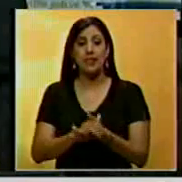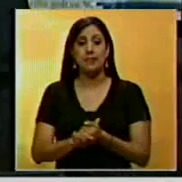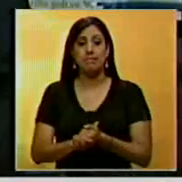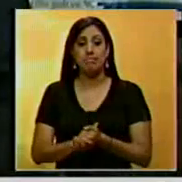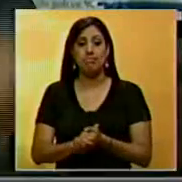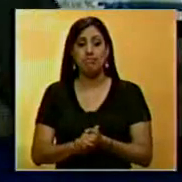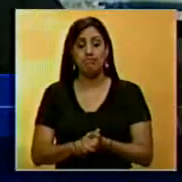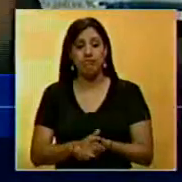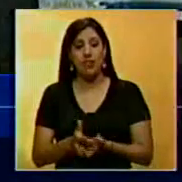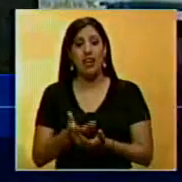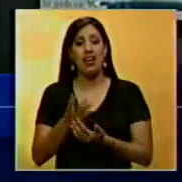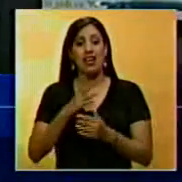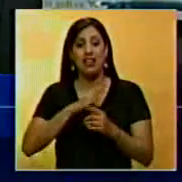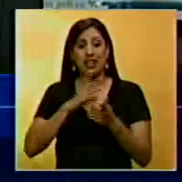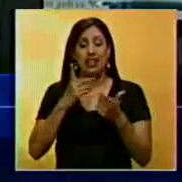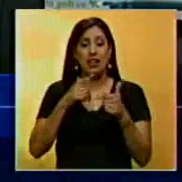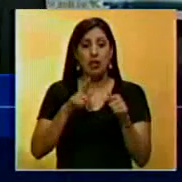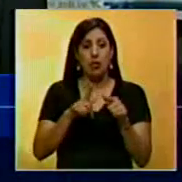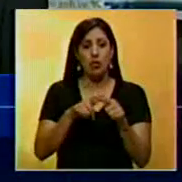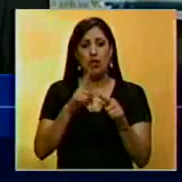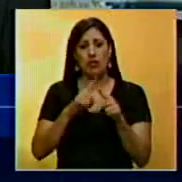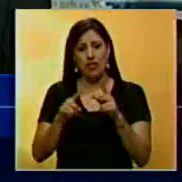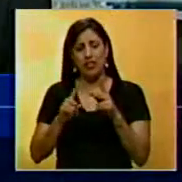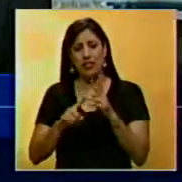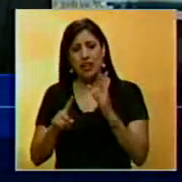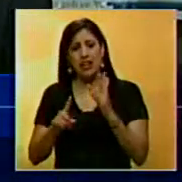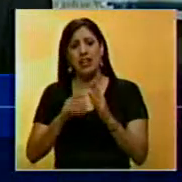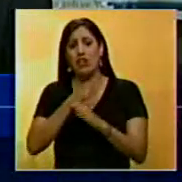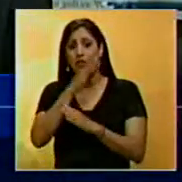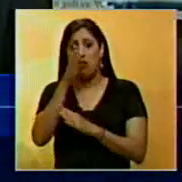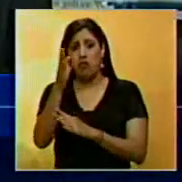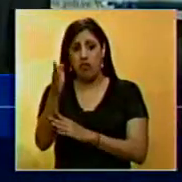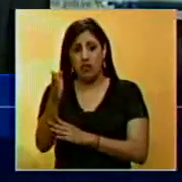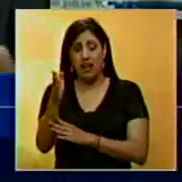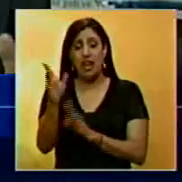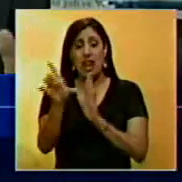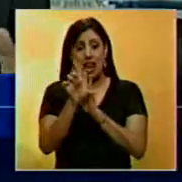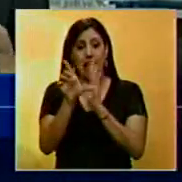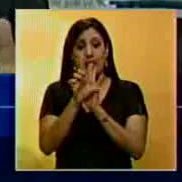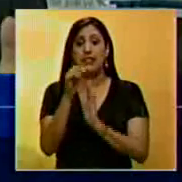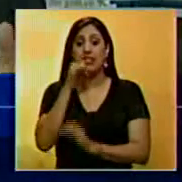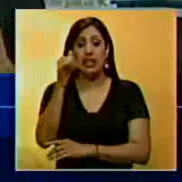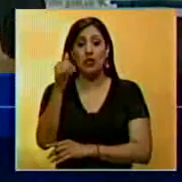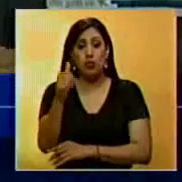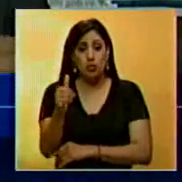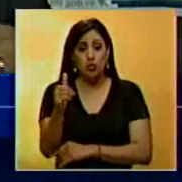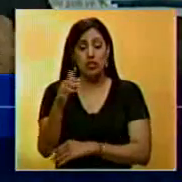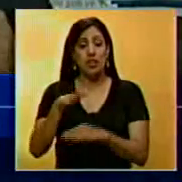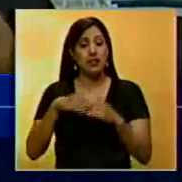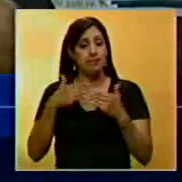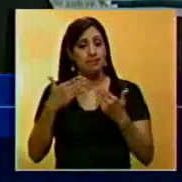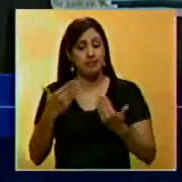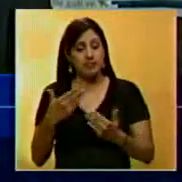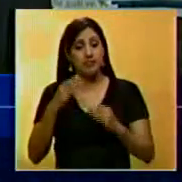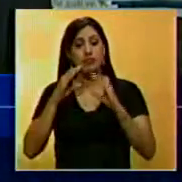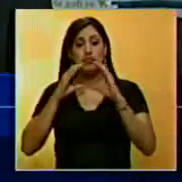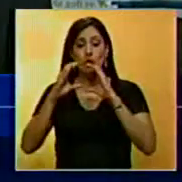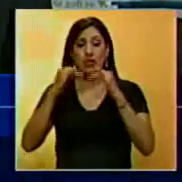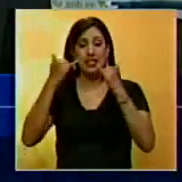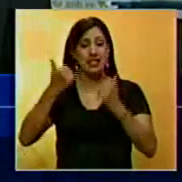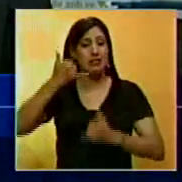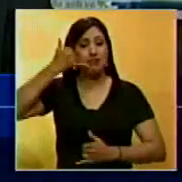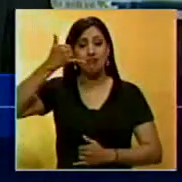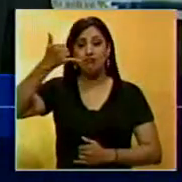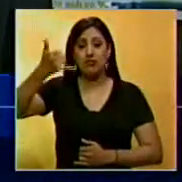transitado por los caminos, digamos, de la legalidad, en el sentido de que se comunicó inmediatamente